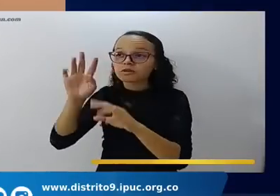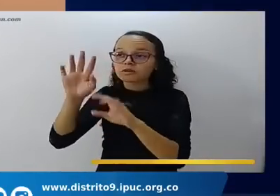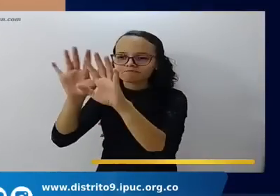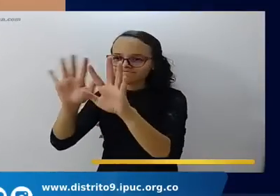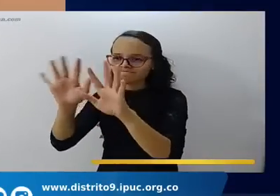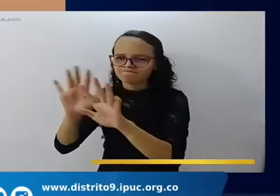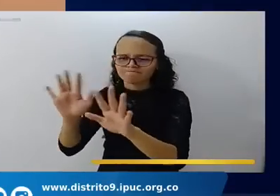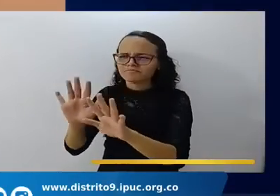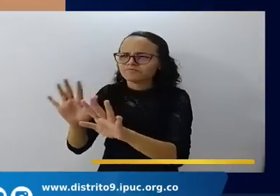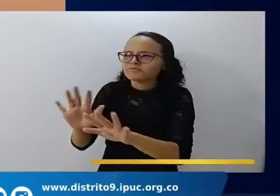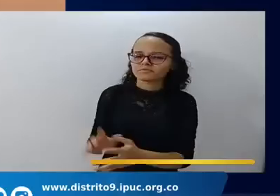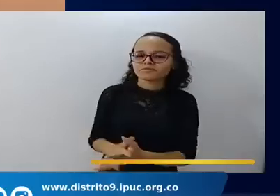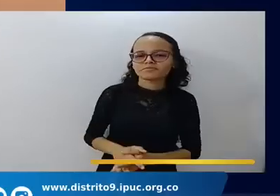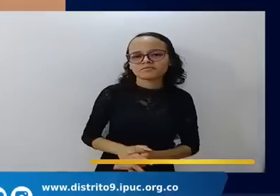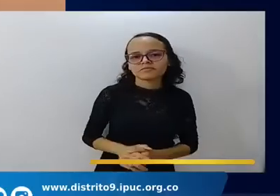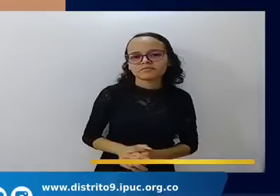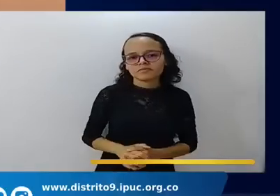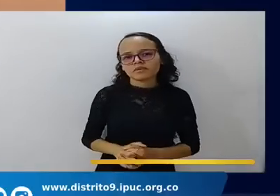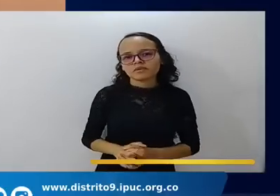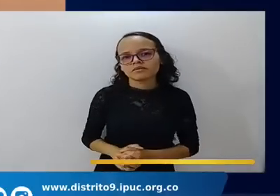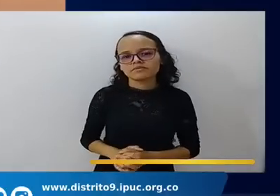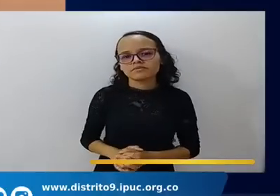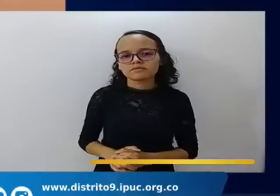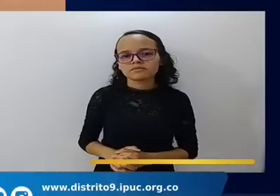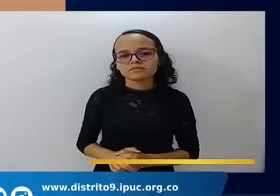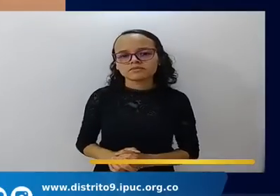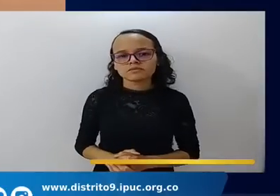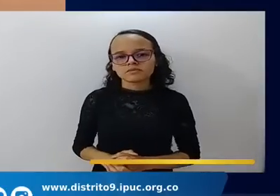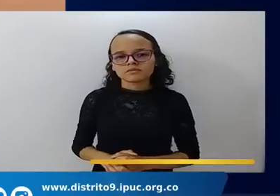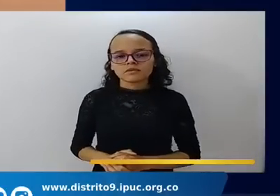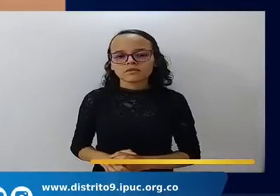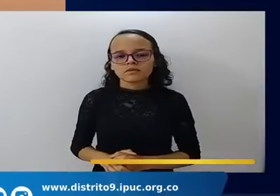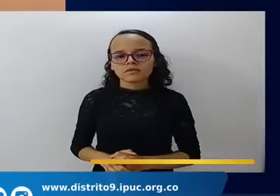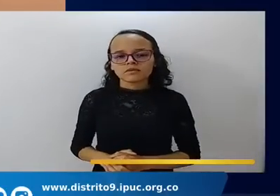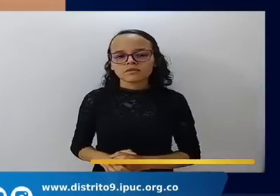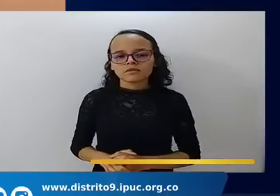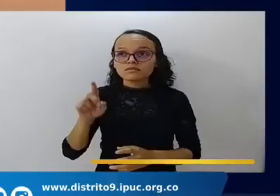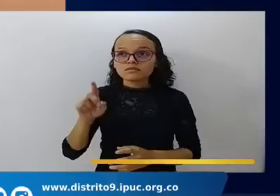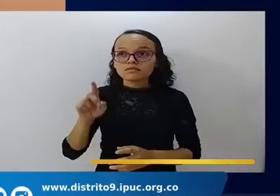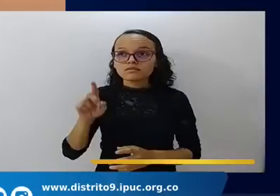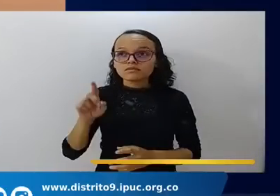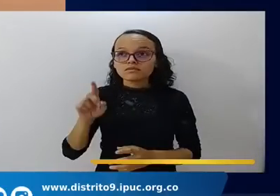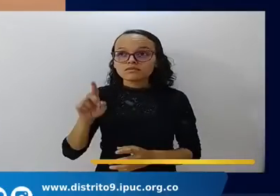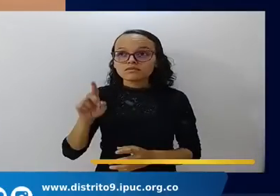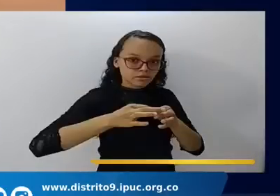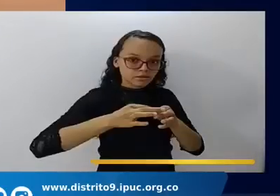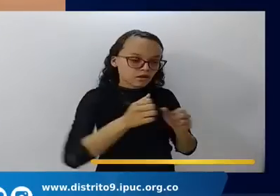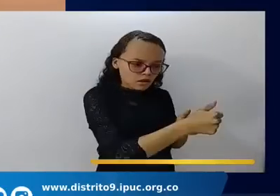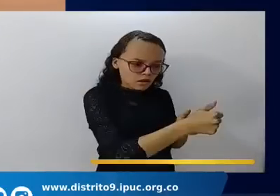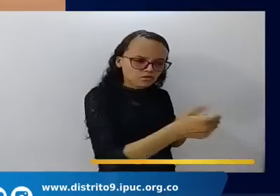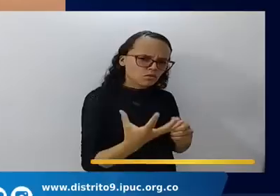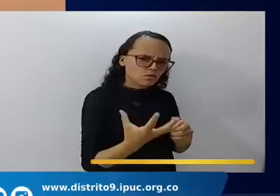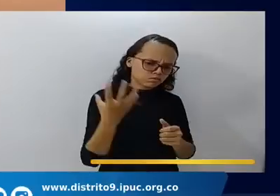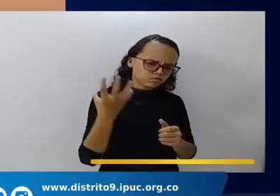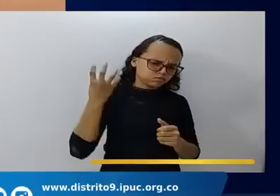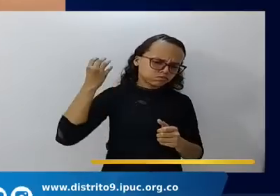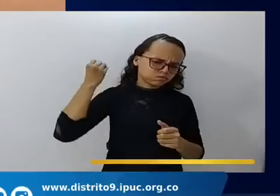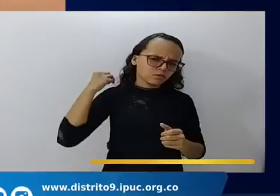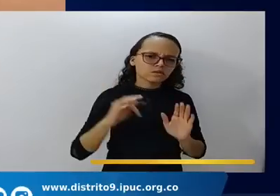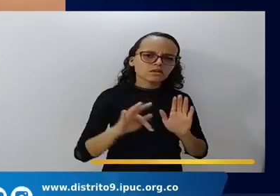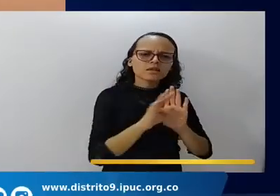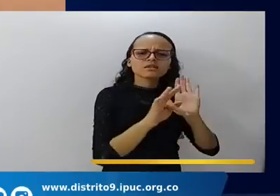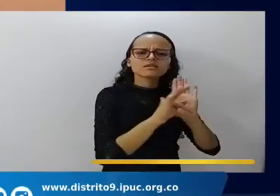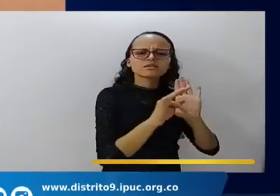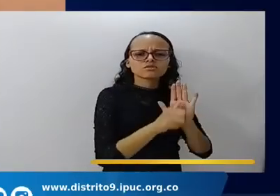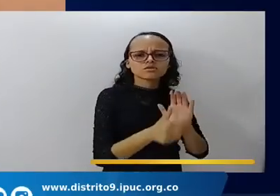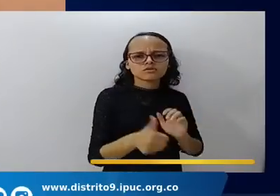mirando lo que no se ve. Porque por ella alcanzaron buen testimonio los antiguos. Por la